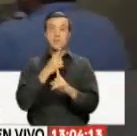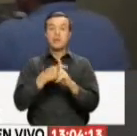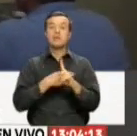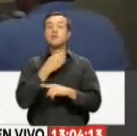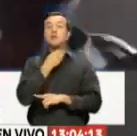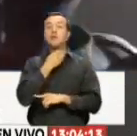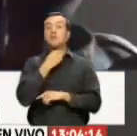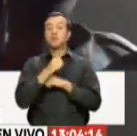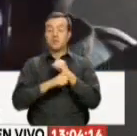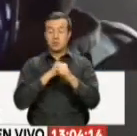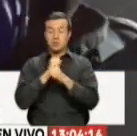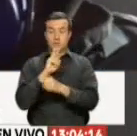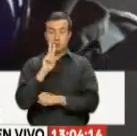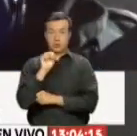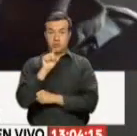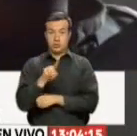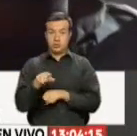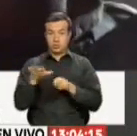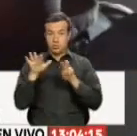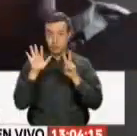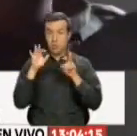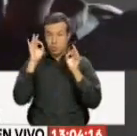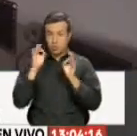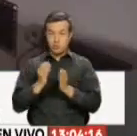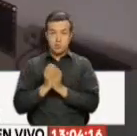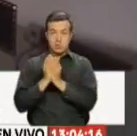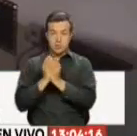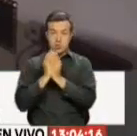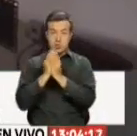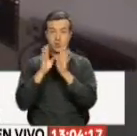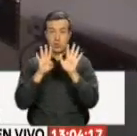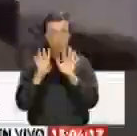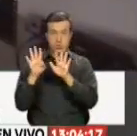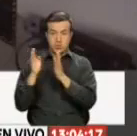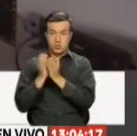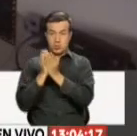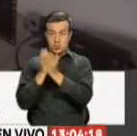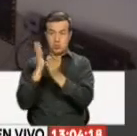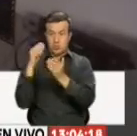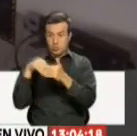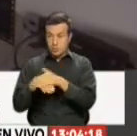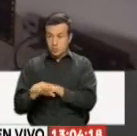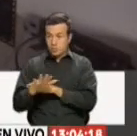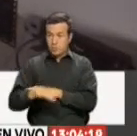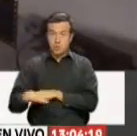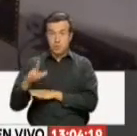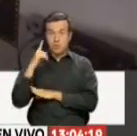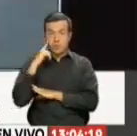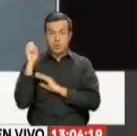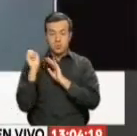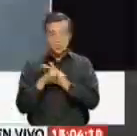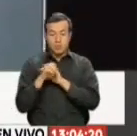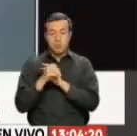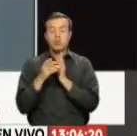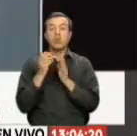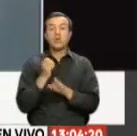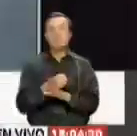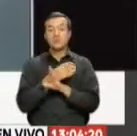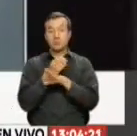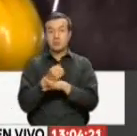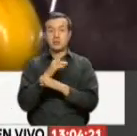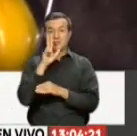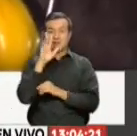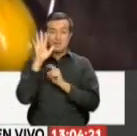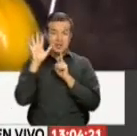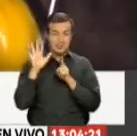2017, cuando el buque Fuyuan Yuleng 999 fue interceptado y en cuyas bodegas se encontraron 6600